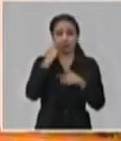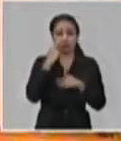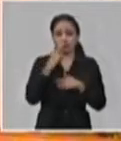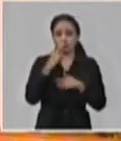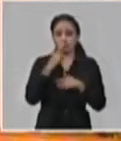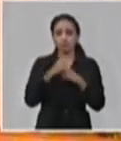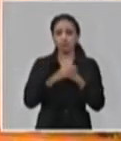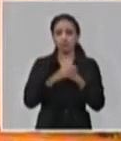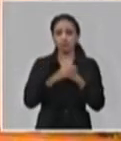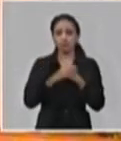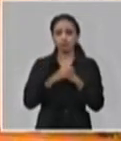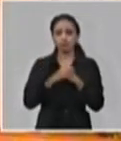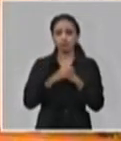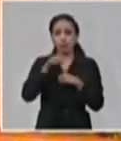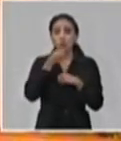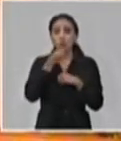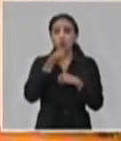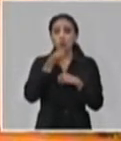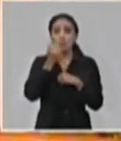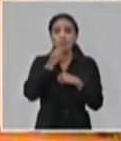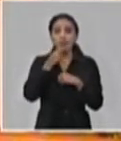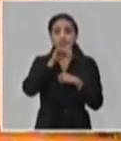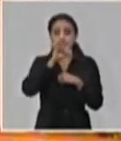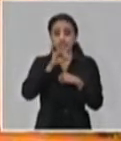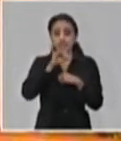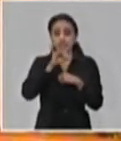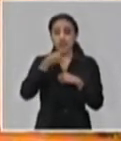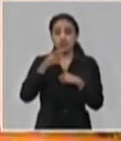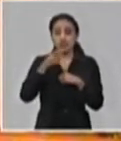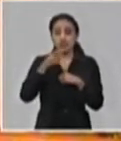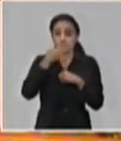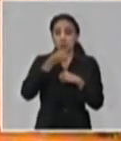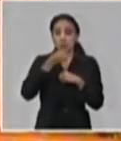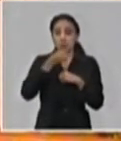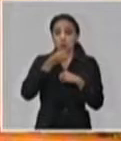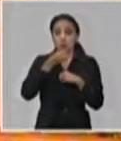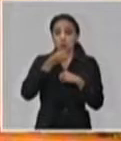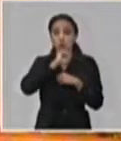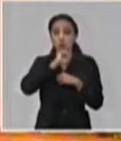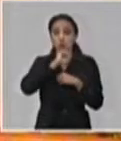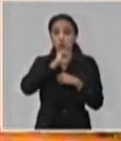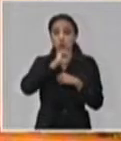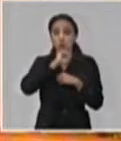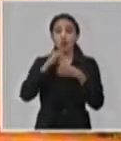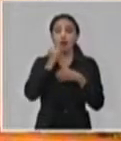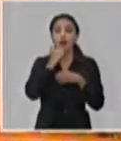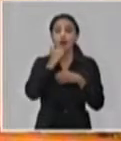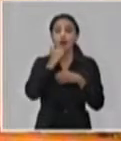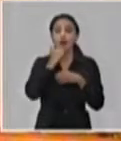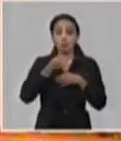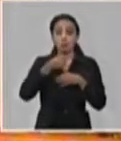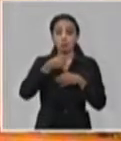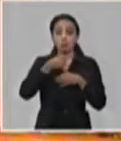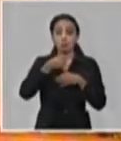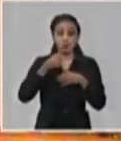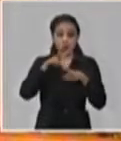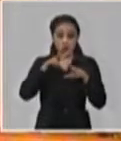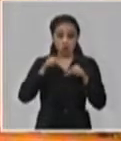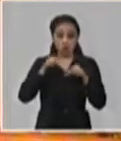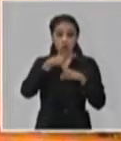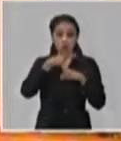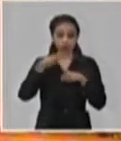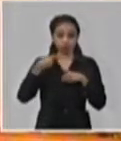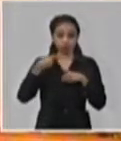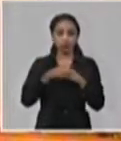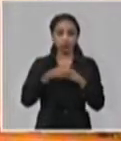logran diagnosticar más de 17 virus respiratorios. Y ya está incorporado también el coronavirus. Es decir, este